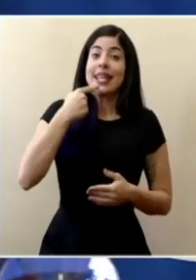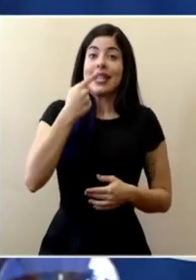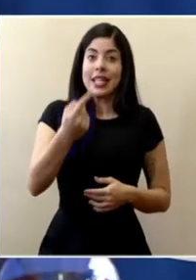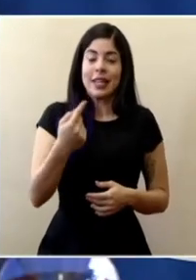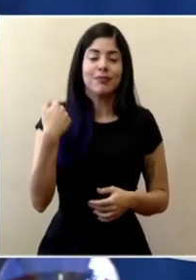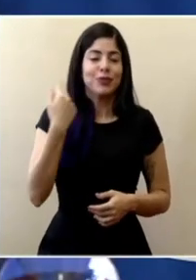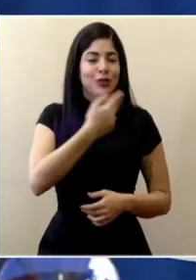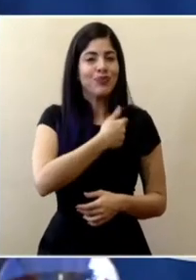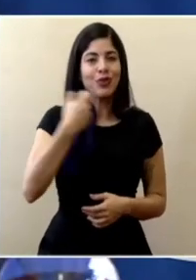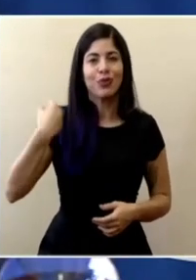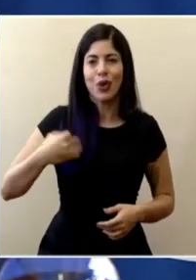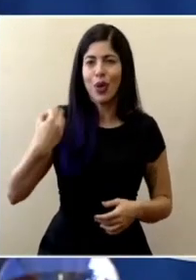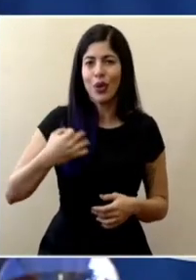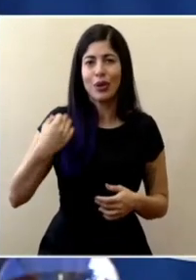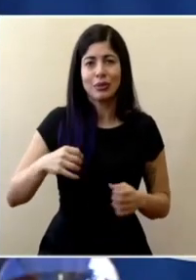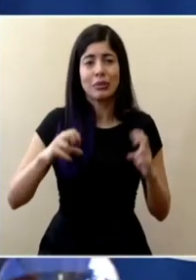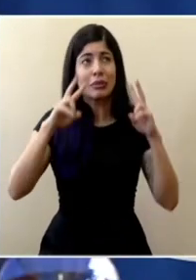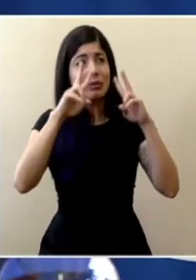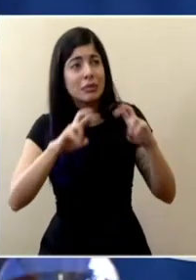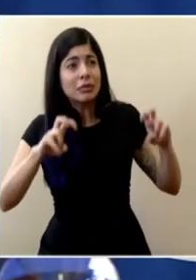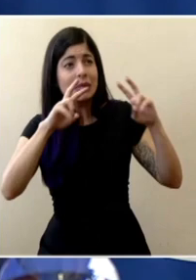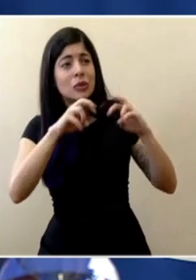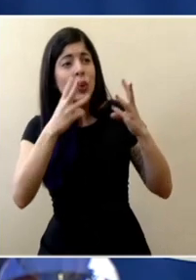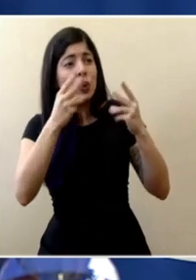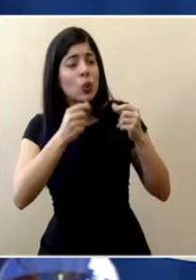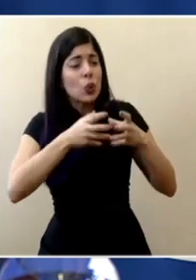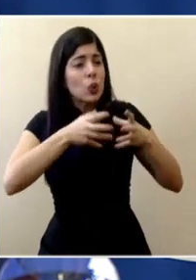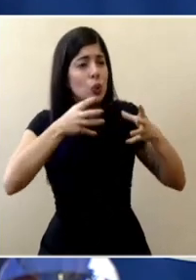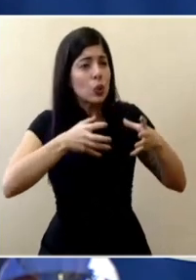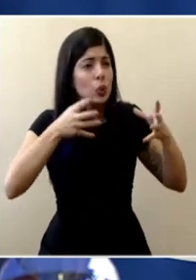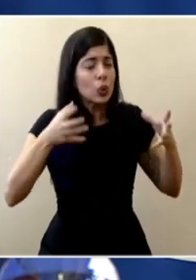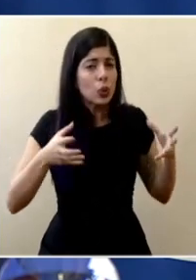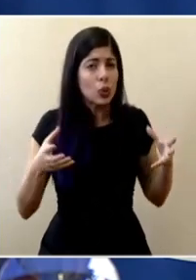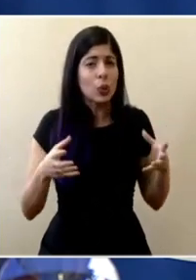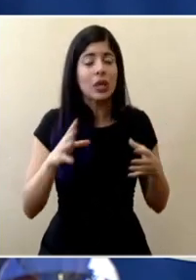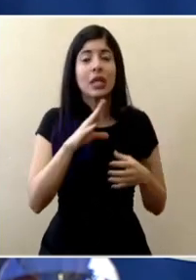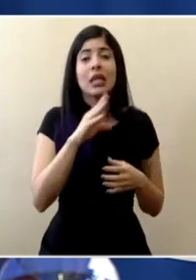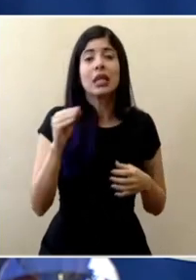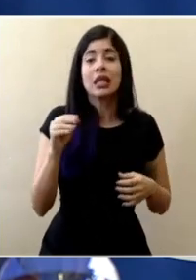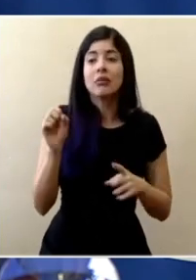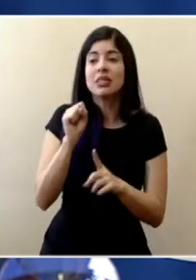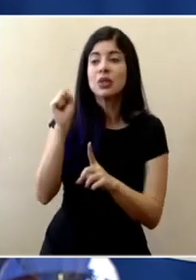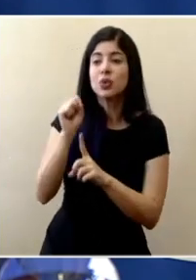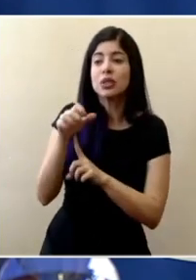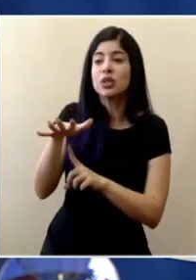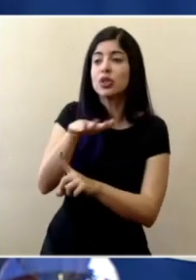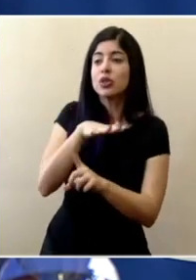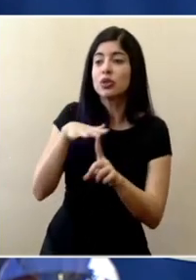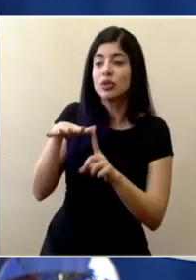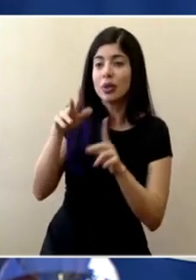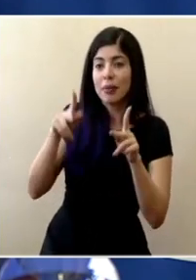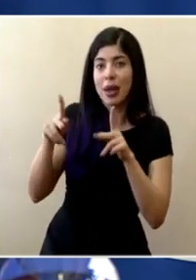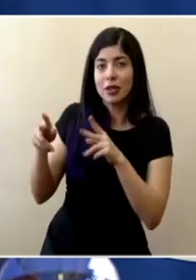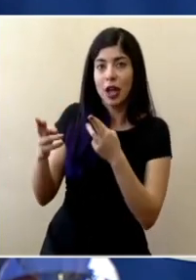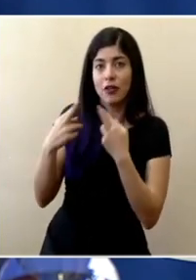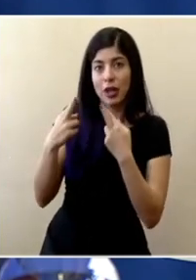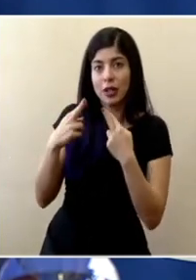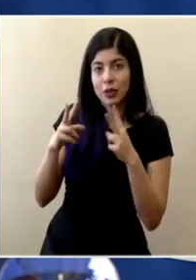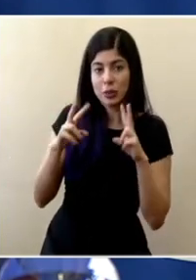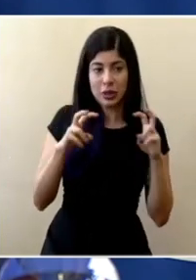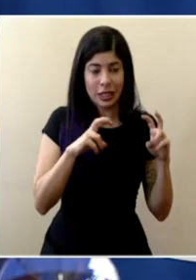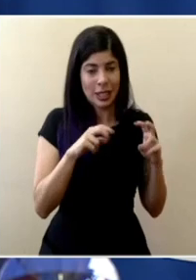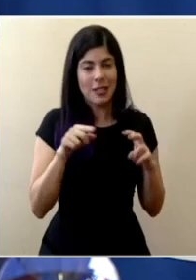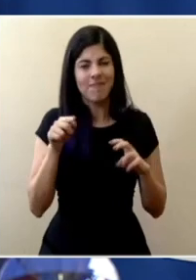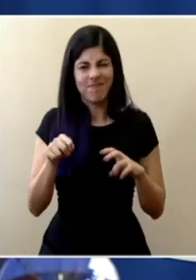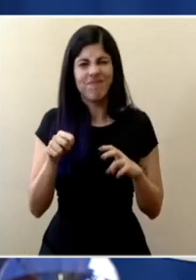nosotros todos los días hacemos el análisis del ritmo de crecimiento y del escenario en sí de la respuesta también poblacional y